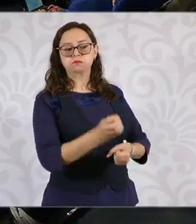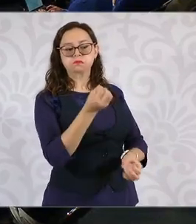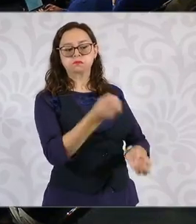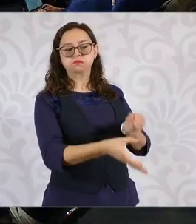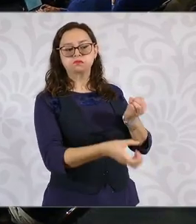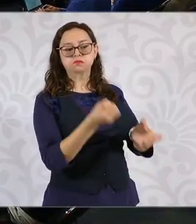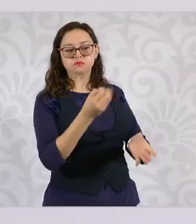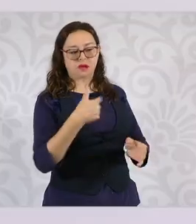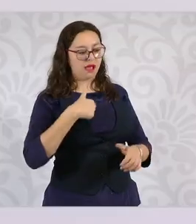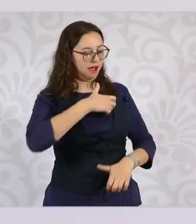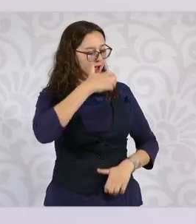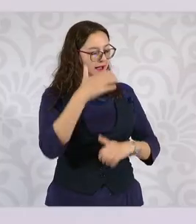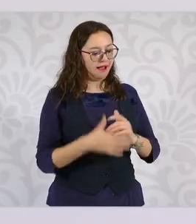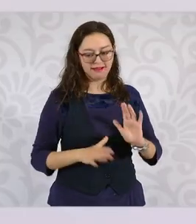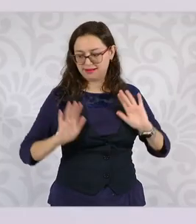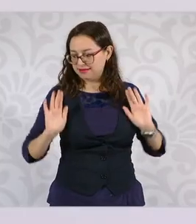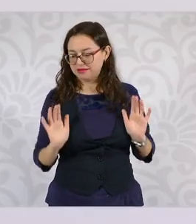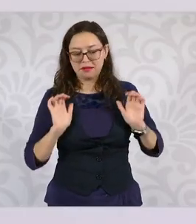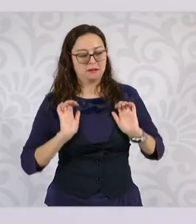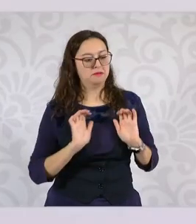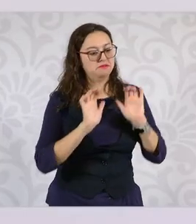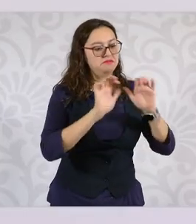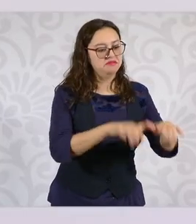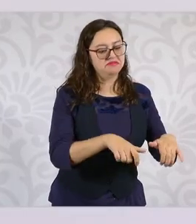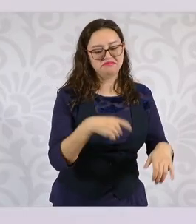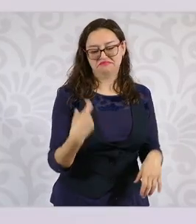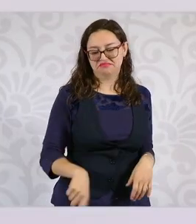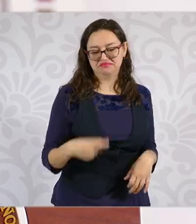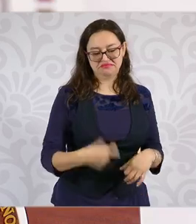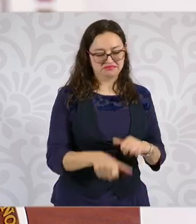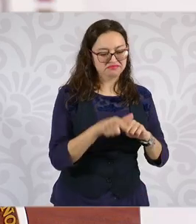para que después te contrate con sueldos millonarios.